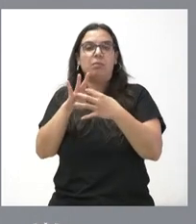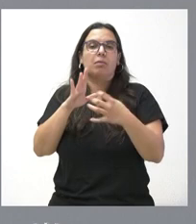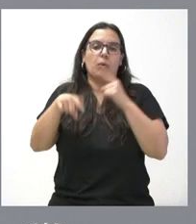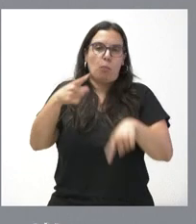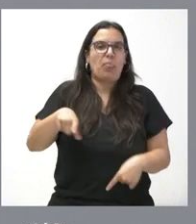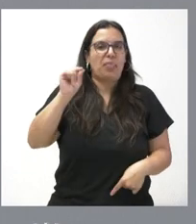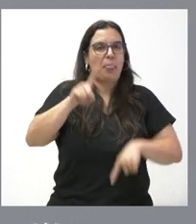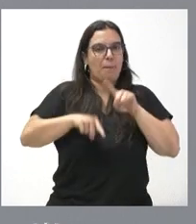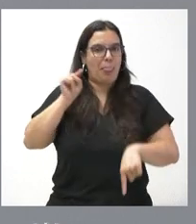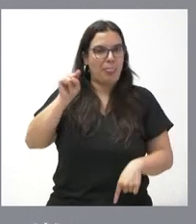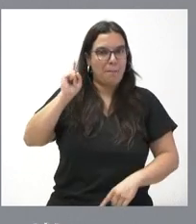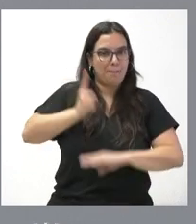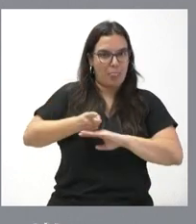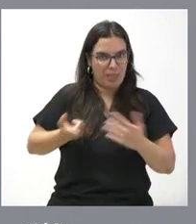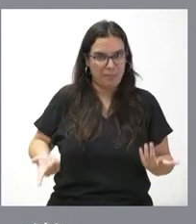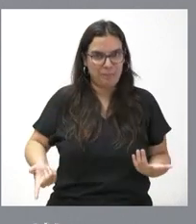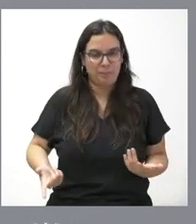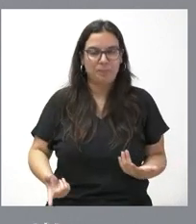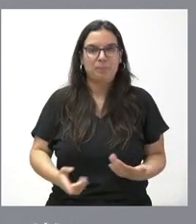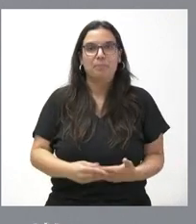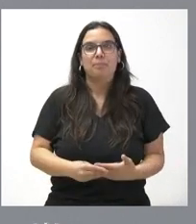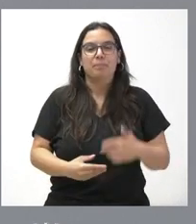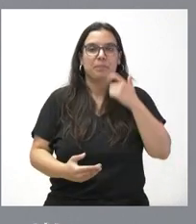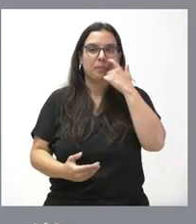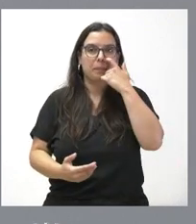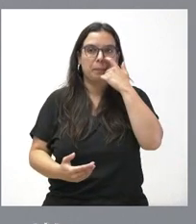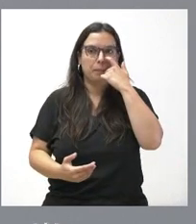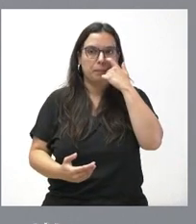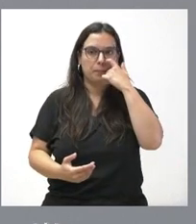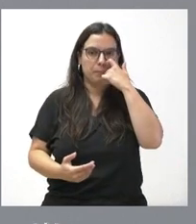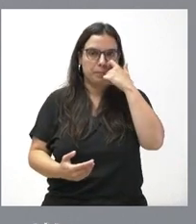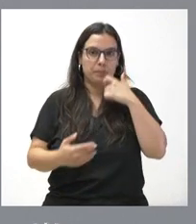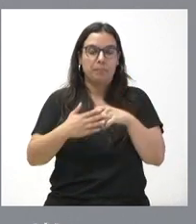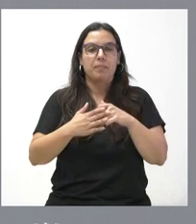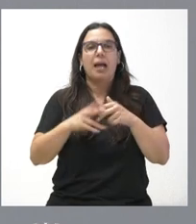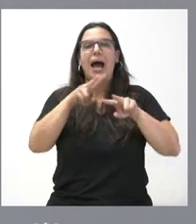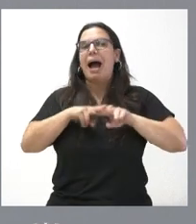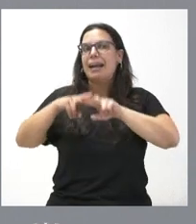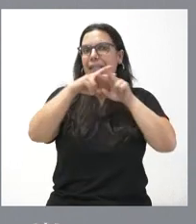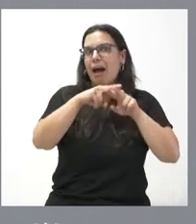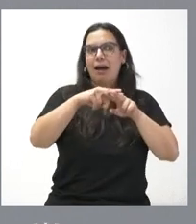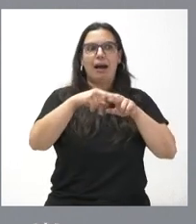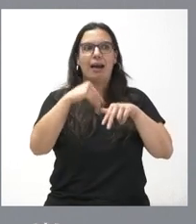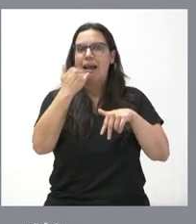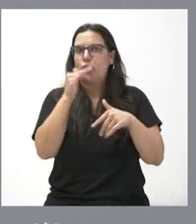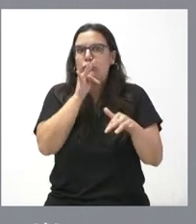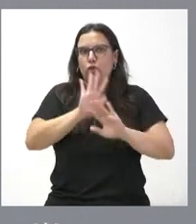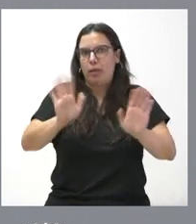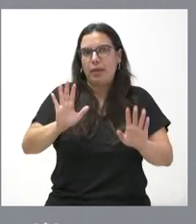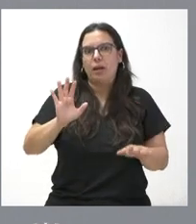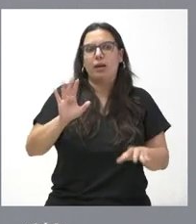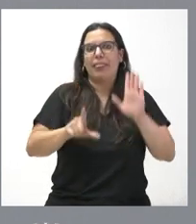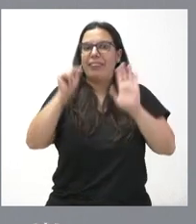las decisiones. Bueno, ni hemos comenzado el análisis de la cuestión ni tenemos una posición